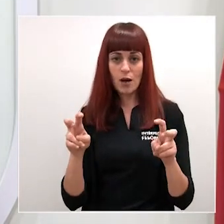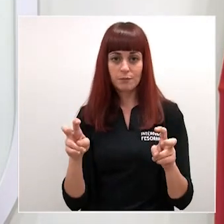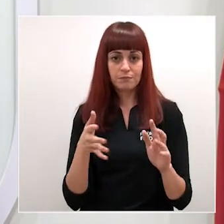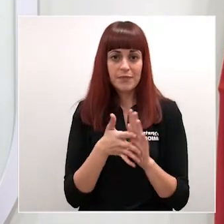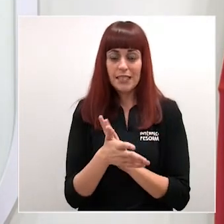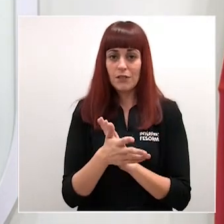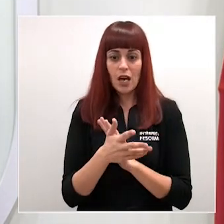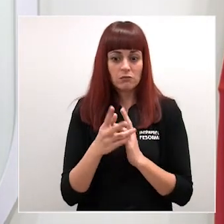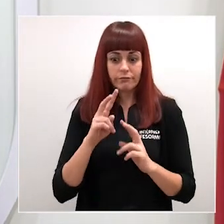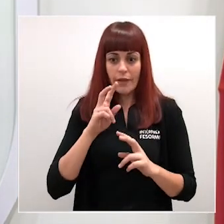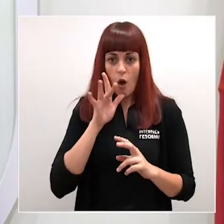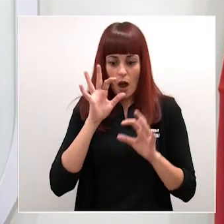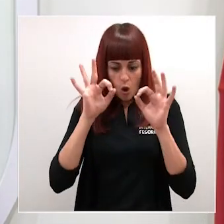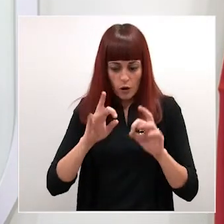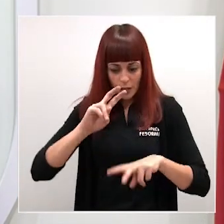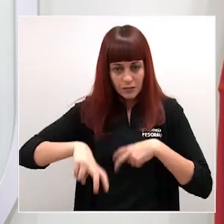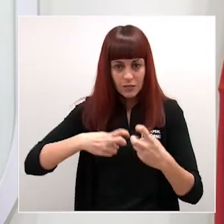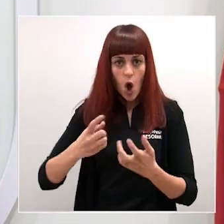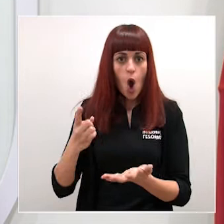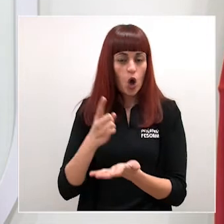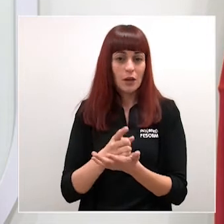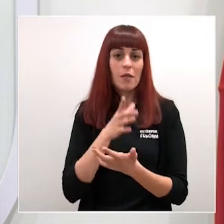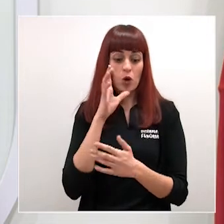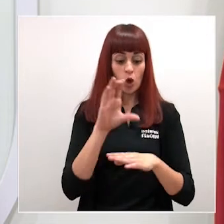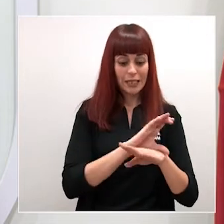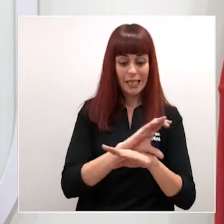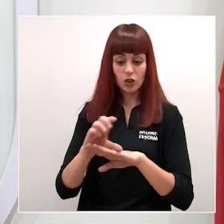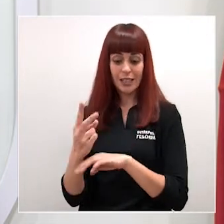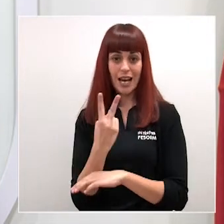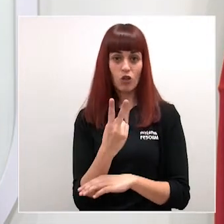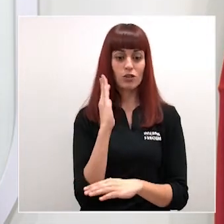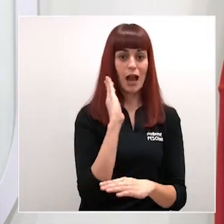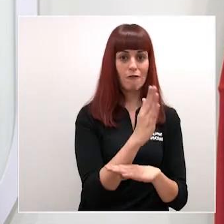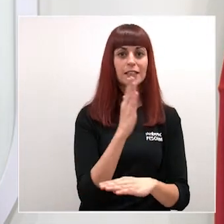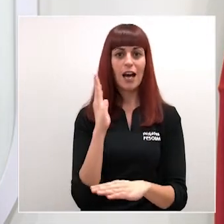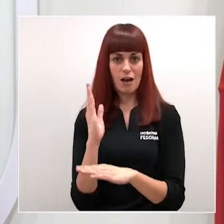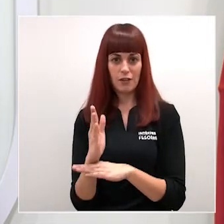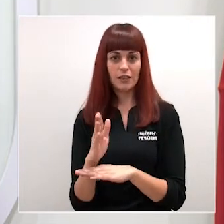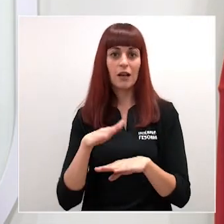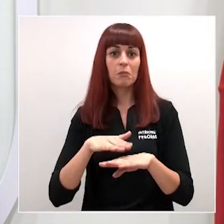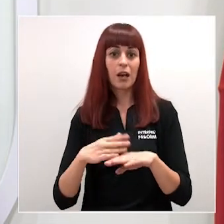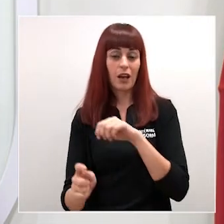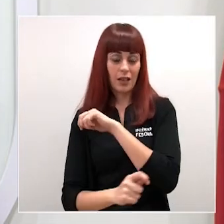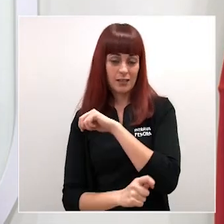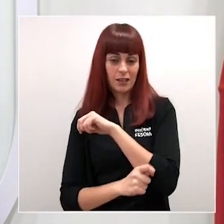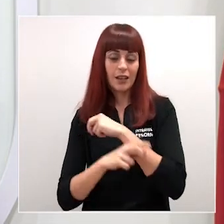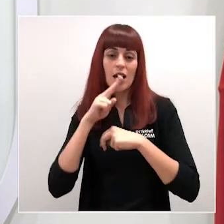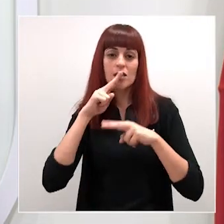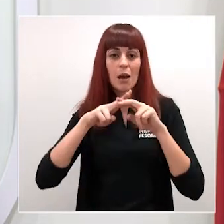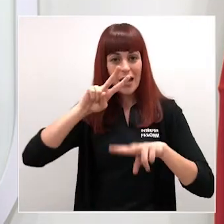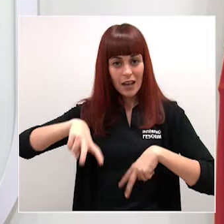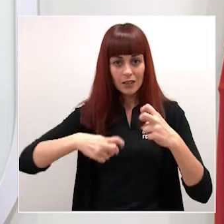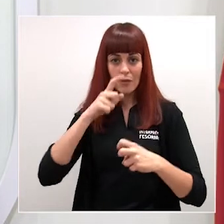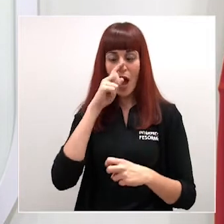reestructuración también que afecta a ambas consejerías para desarrollar la estrategia como digo reactiva 2020